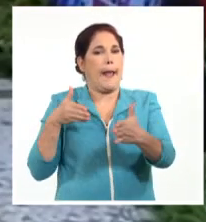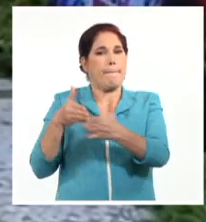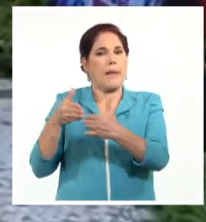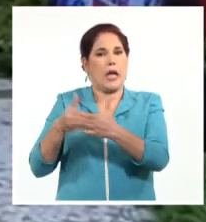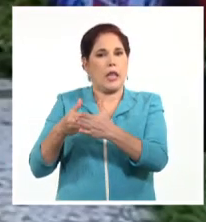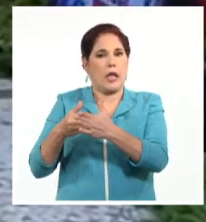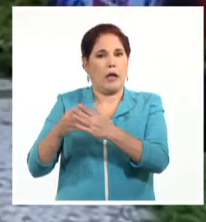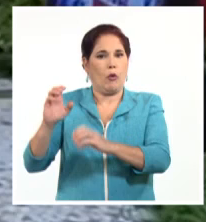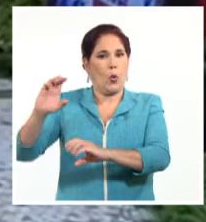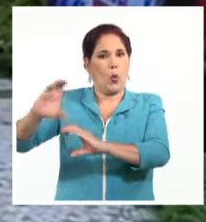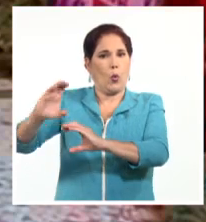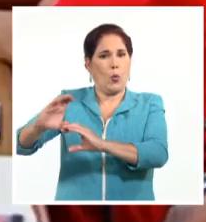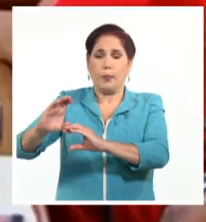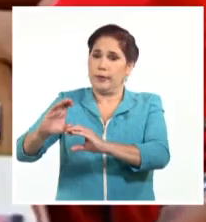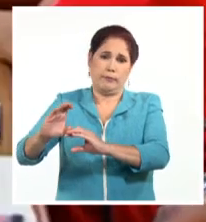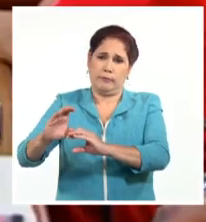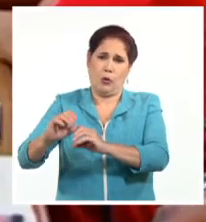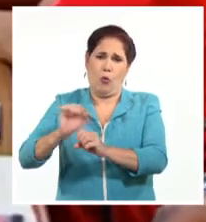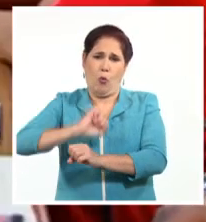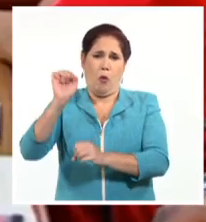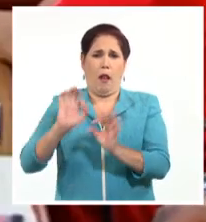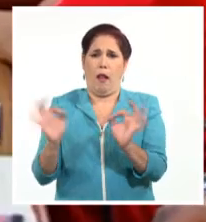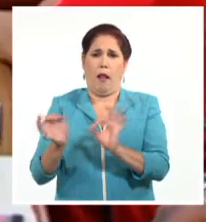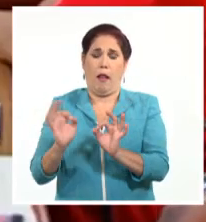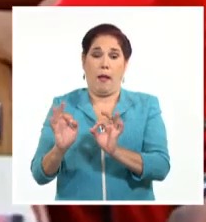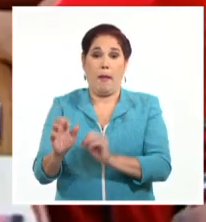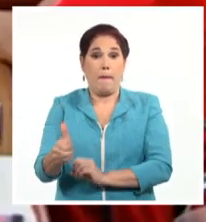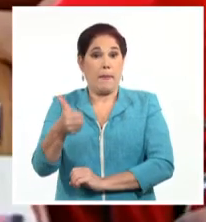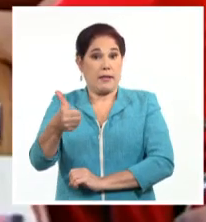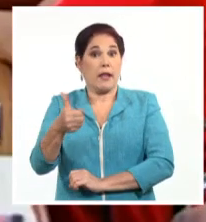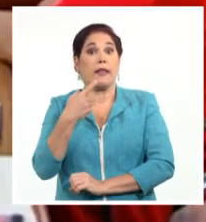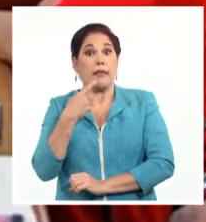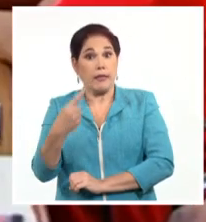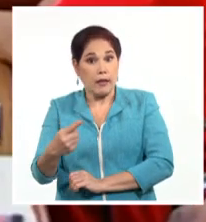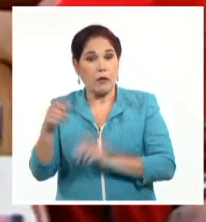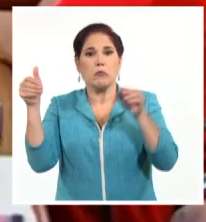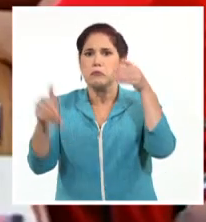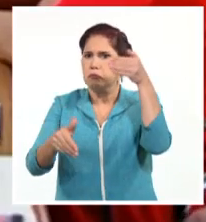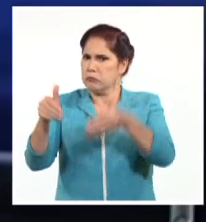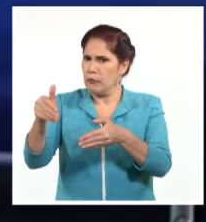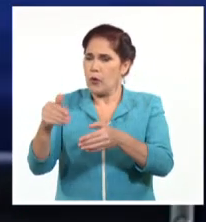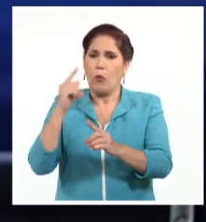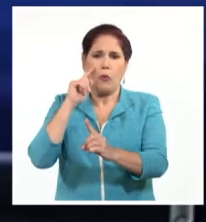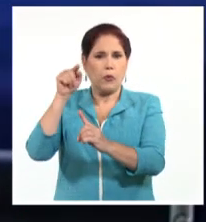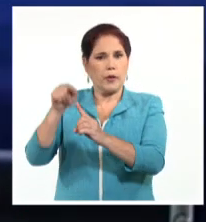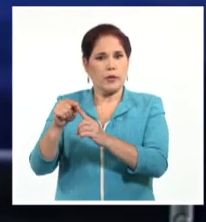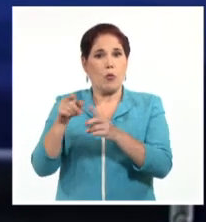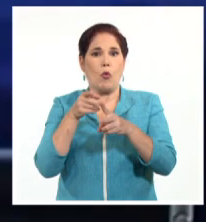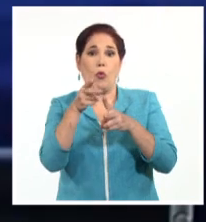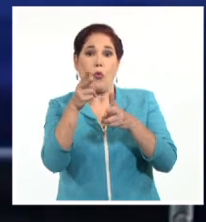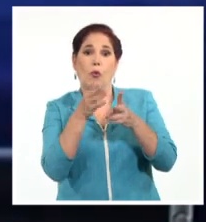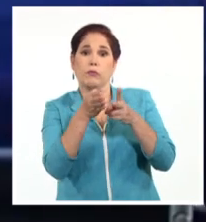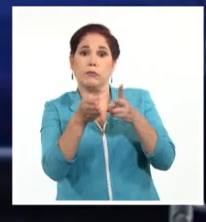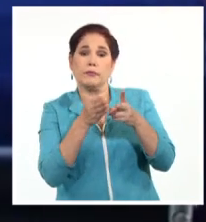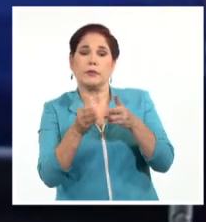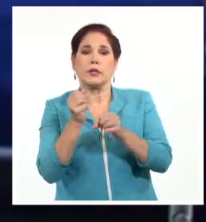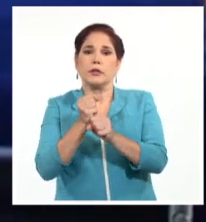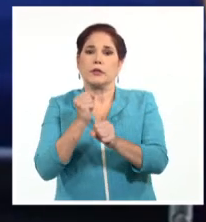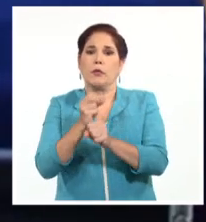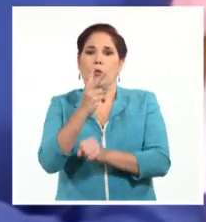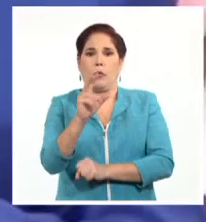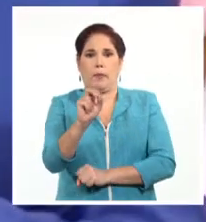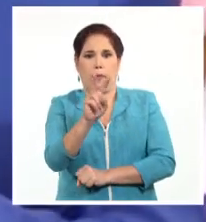por boicotear la cumbre, la presidencia pro-témpore aseguró que la cita tendrá como objetivo consolidar dos líneas de trabajo del 2022.